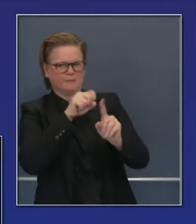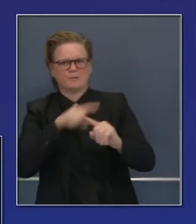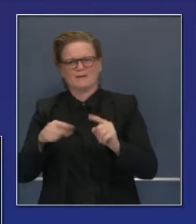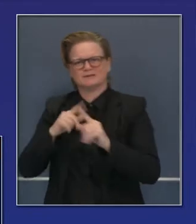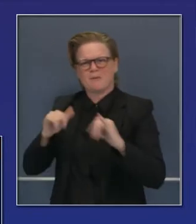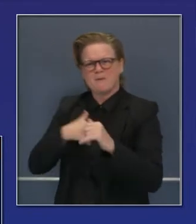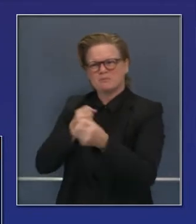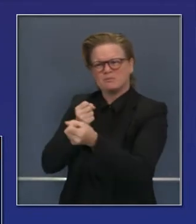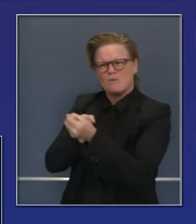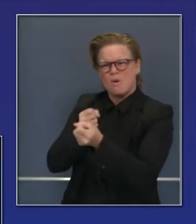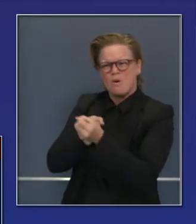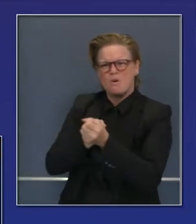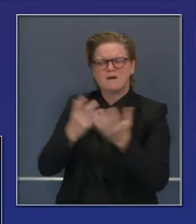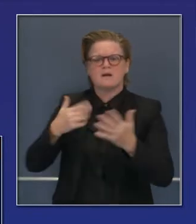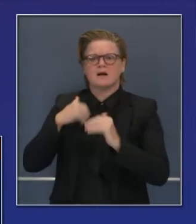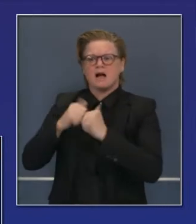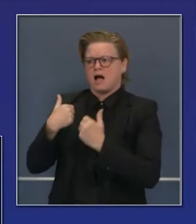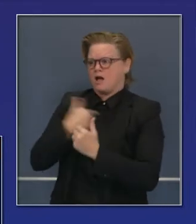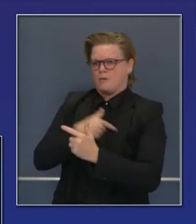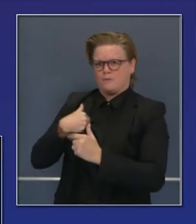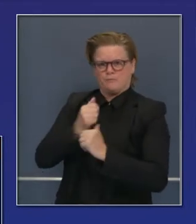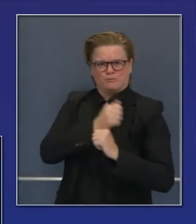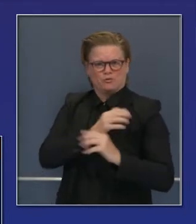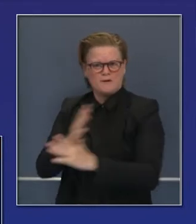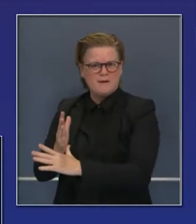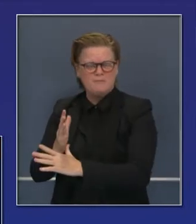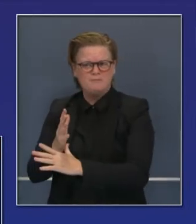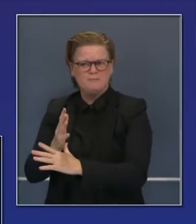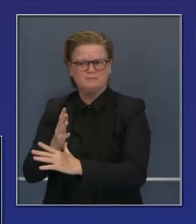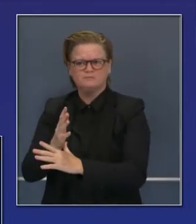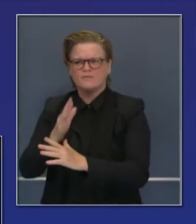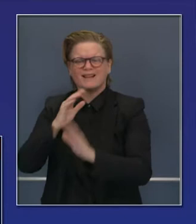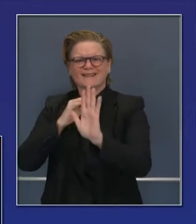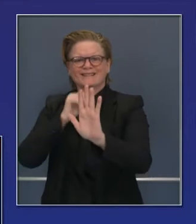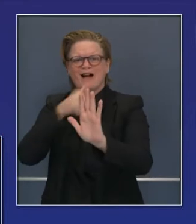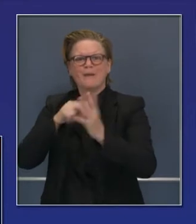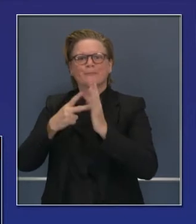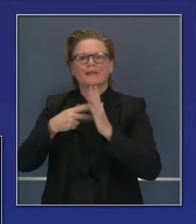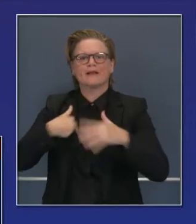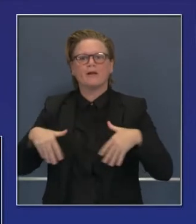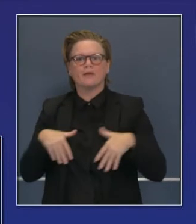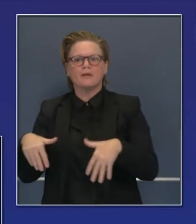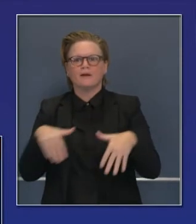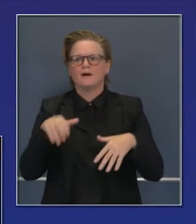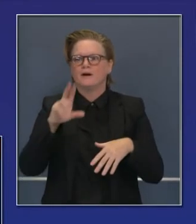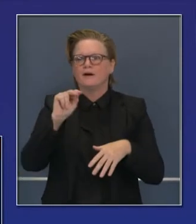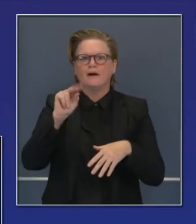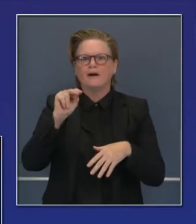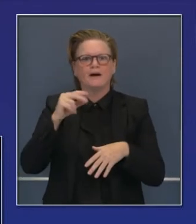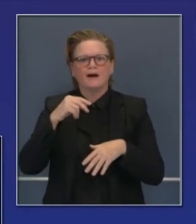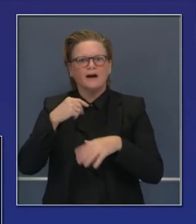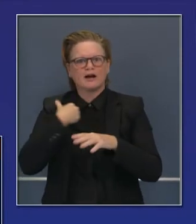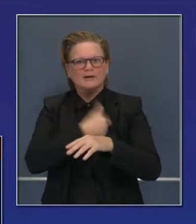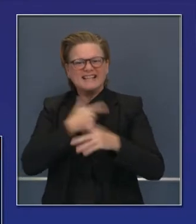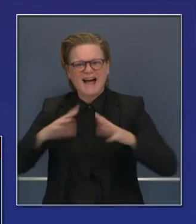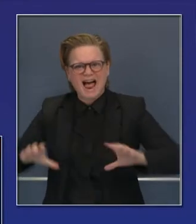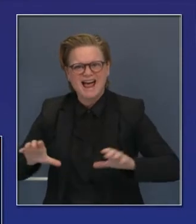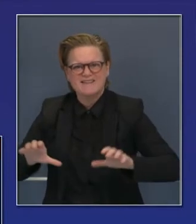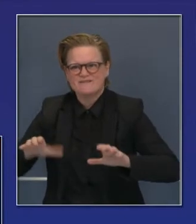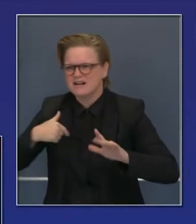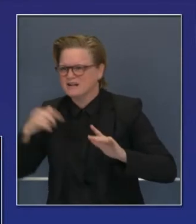a todos de lo que ha sido esta preparación hasta ahora. No hemos estado sentándonos sobre las manos.